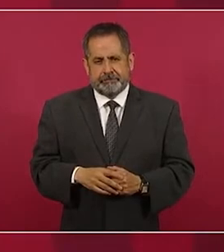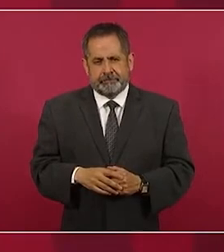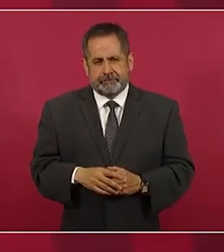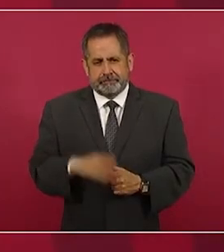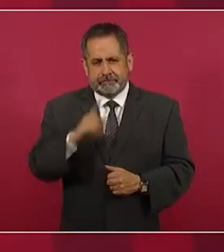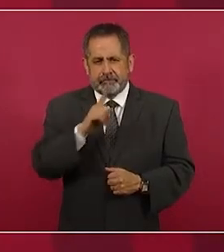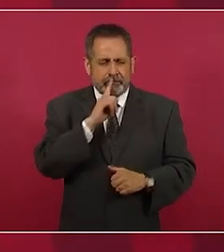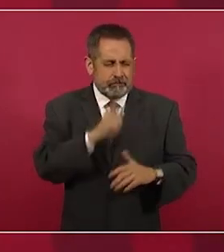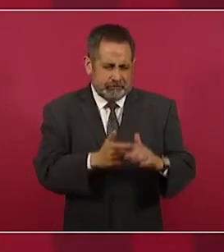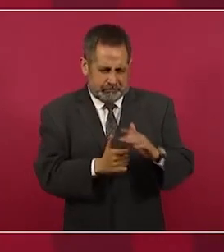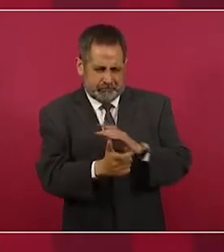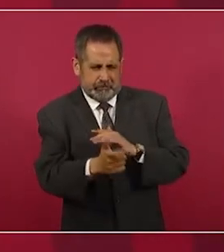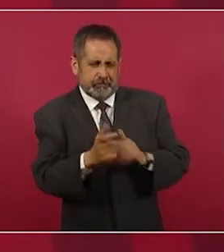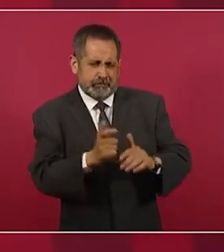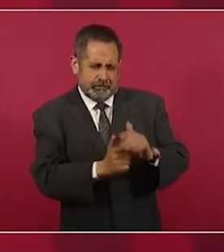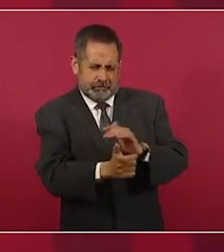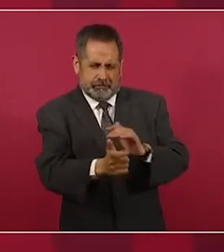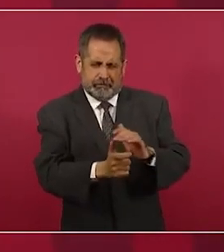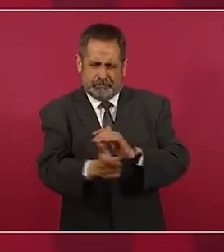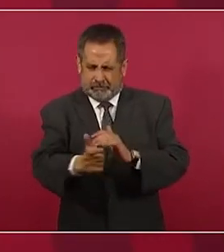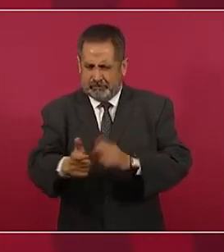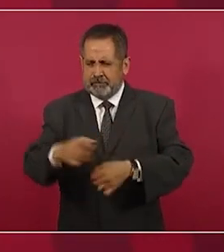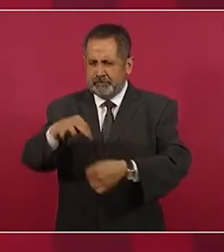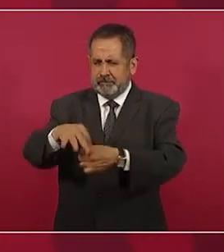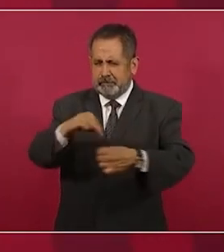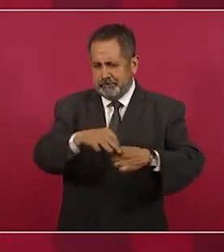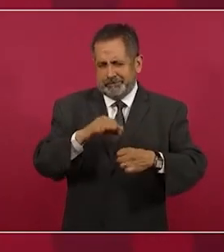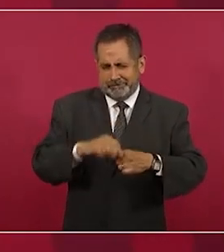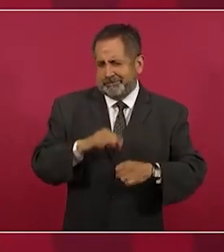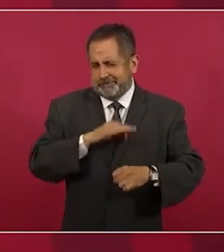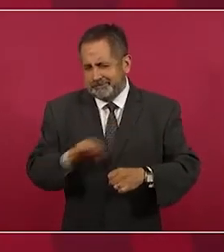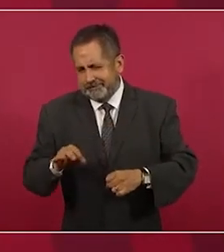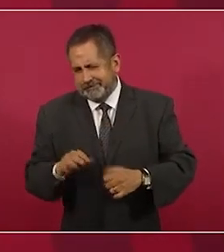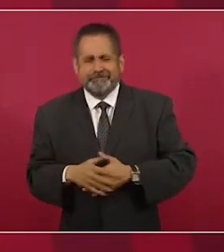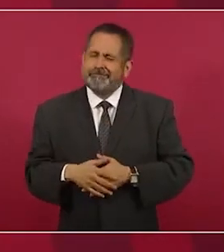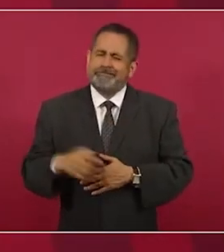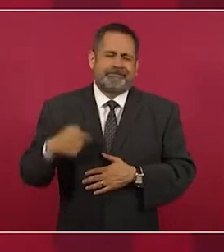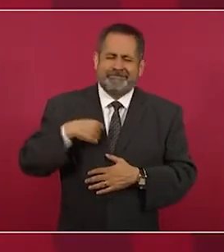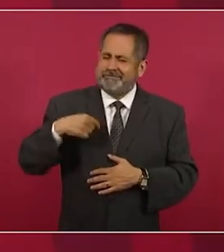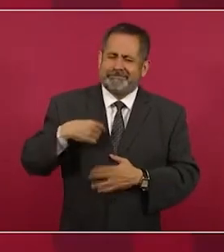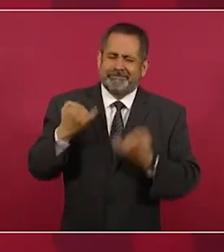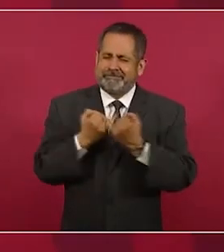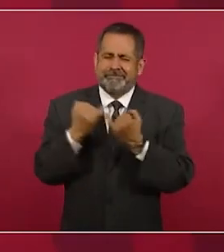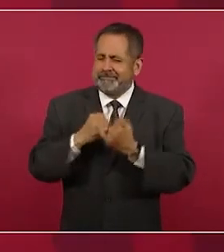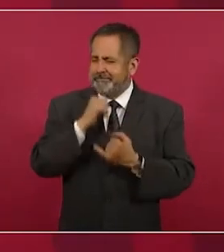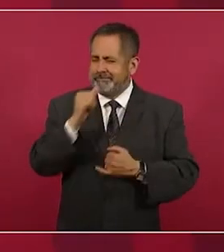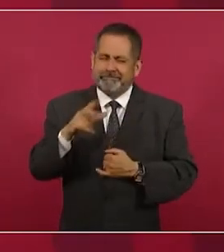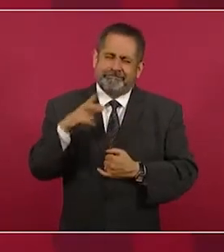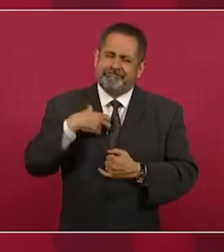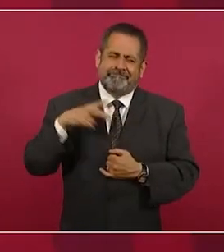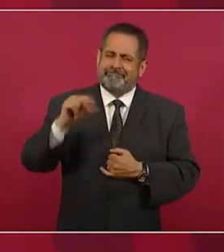compraron los votos, pero no somos iguales.